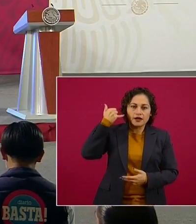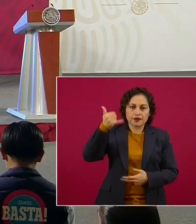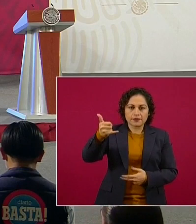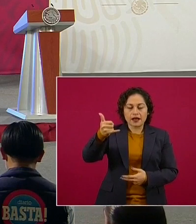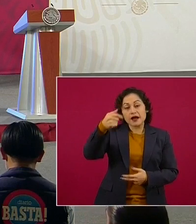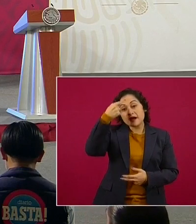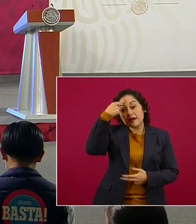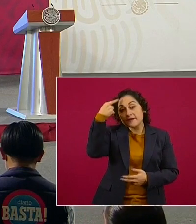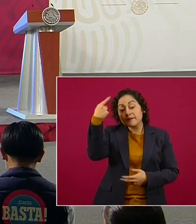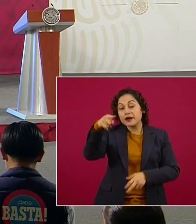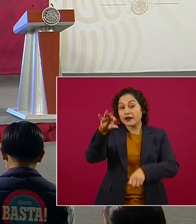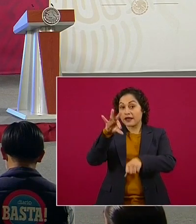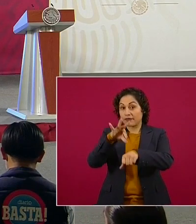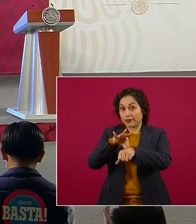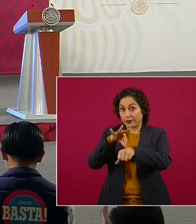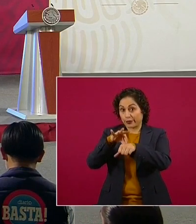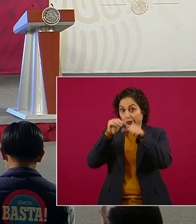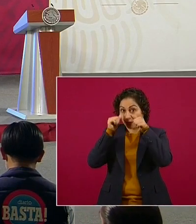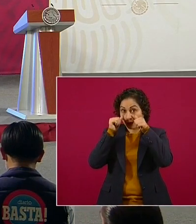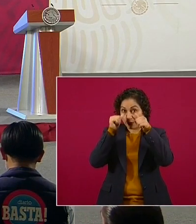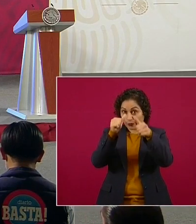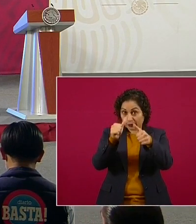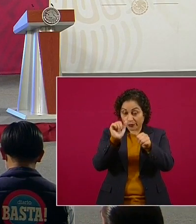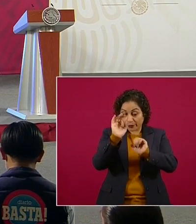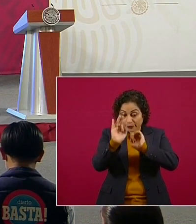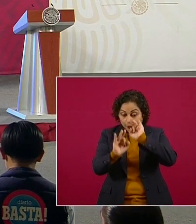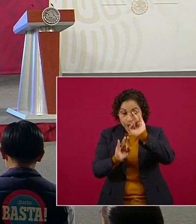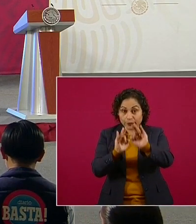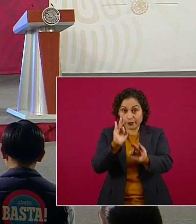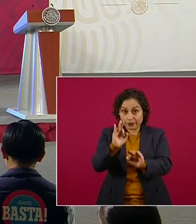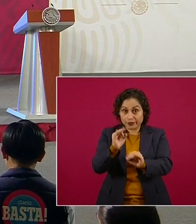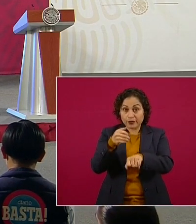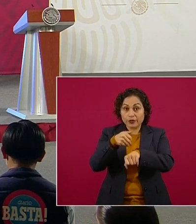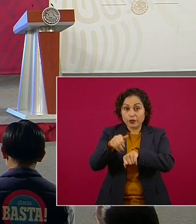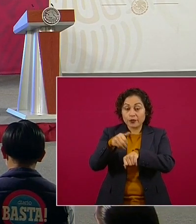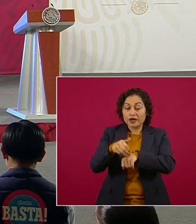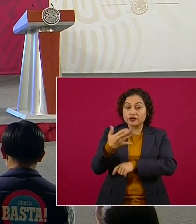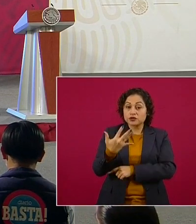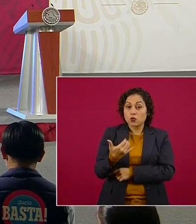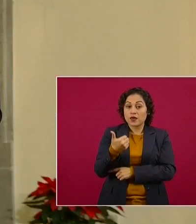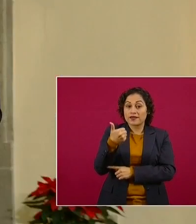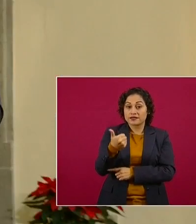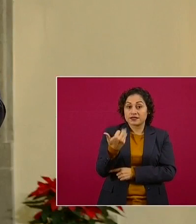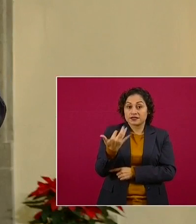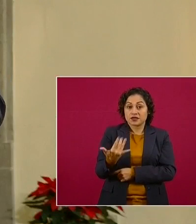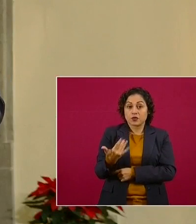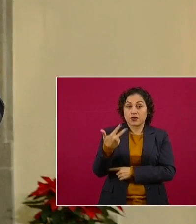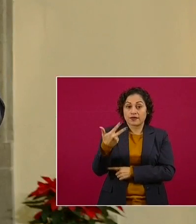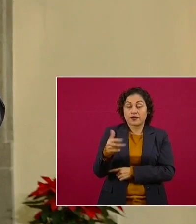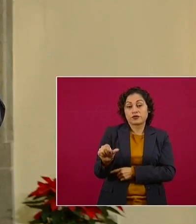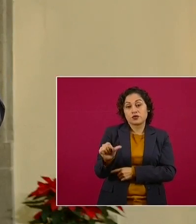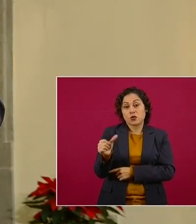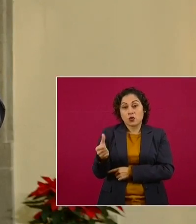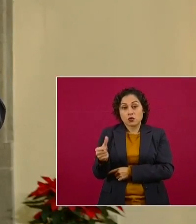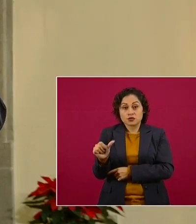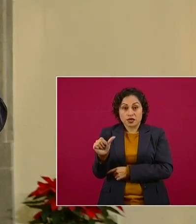al 56, 58, 11, 11